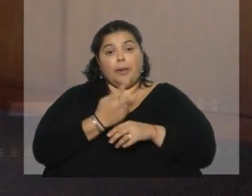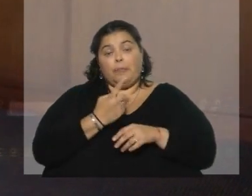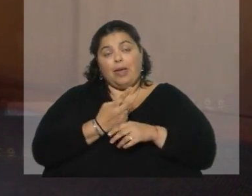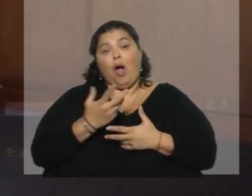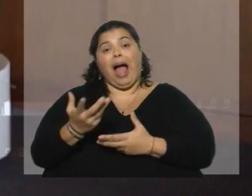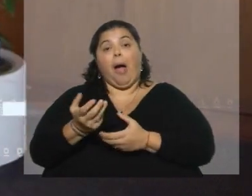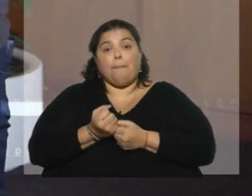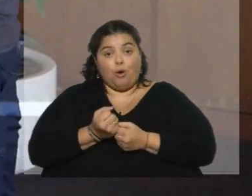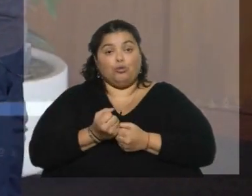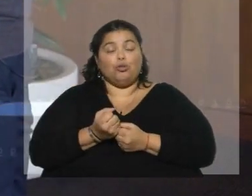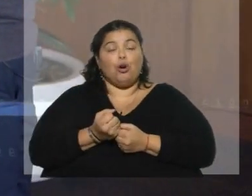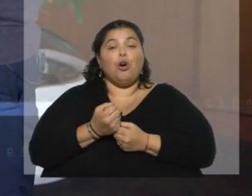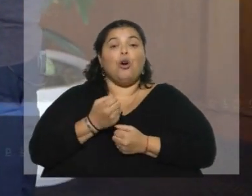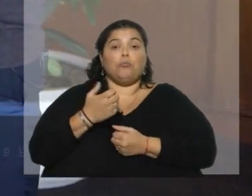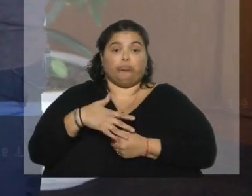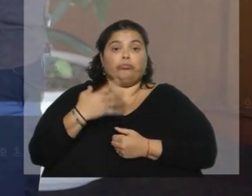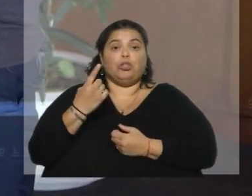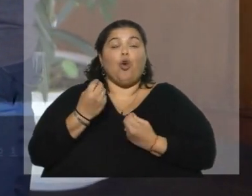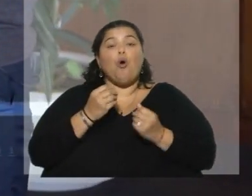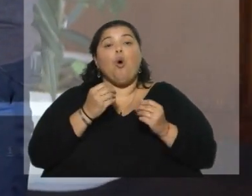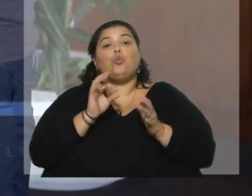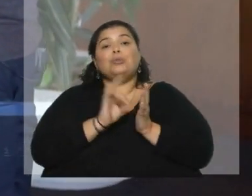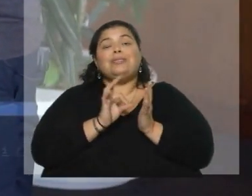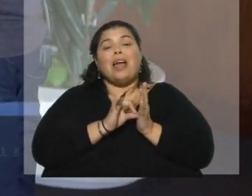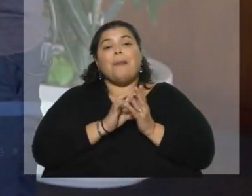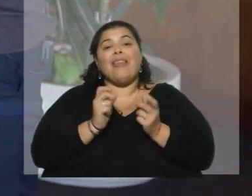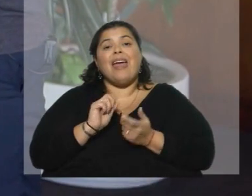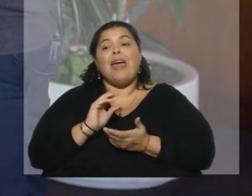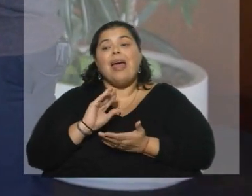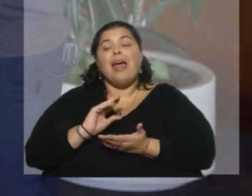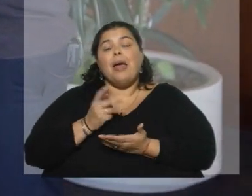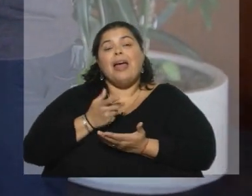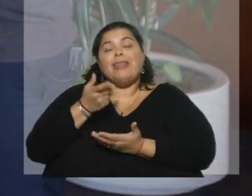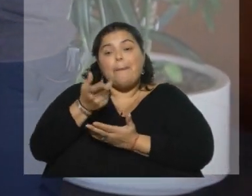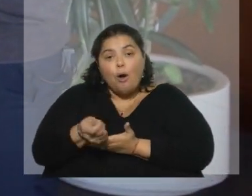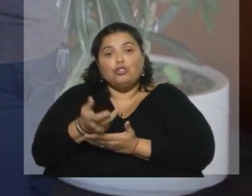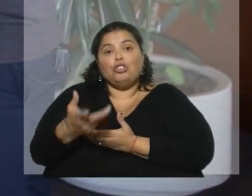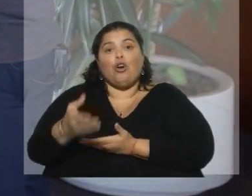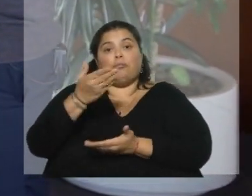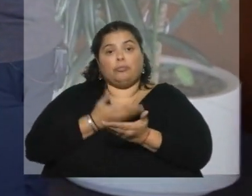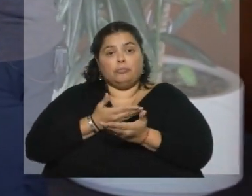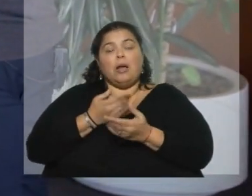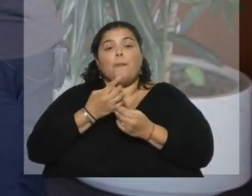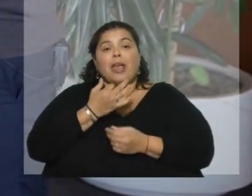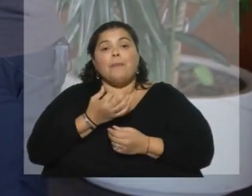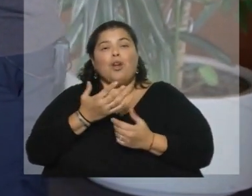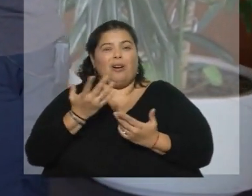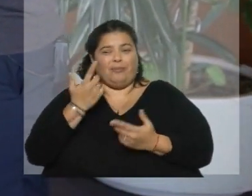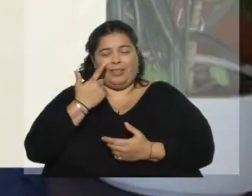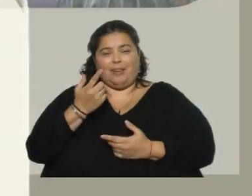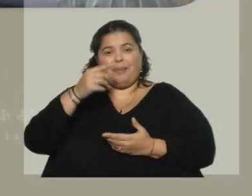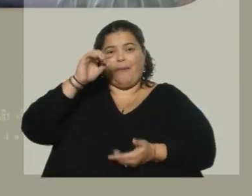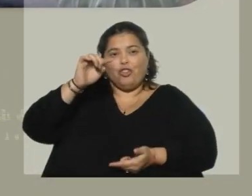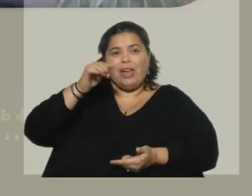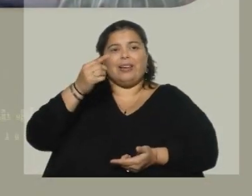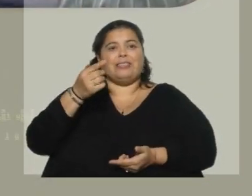apoyo importante por lo que se llama sistema de depósito-reembolso, lo que hoy funciona, digamos, con algunos envases de plástico y de vidrio,